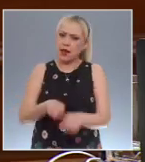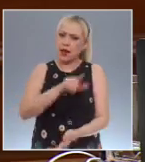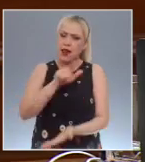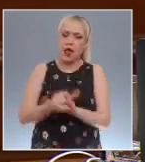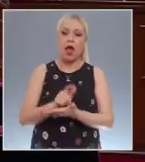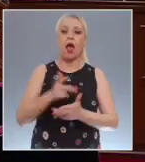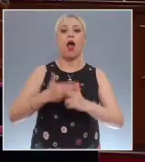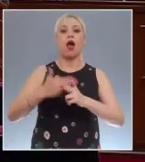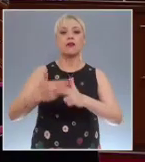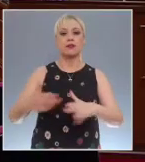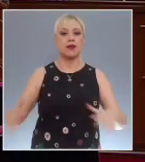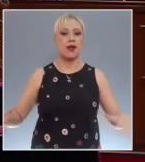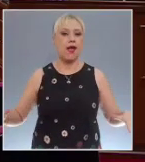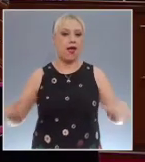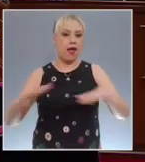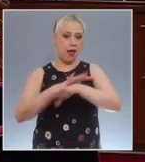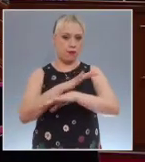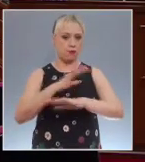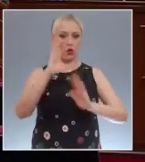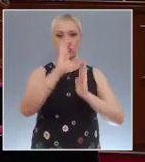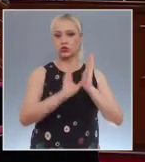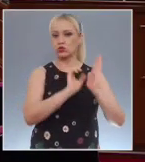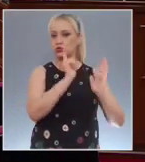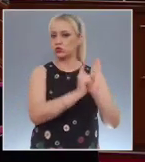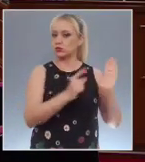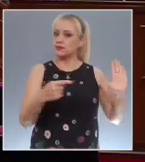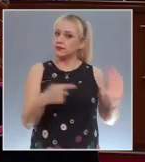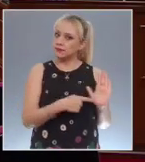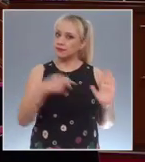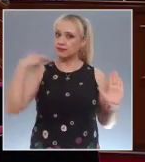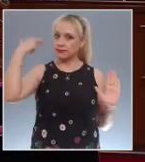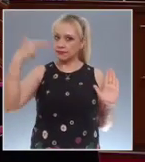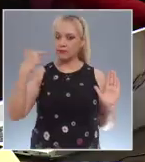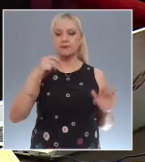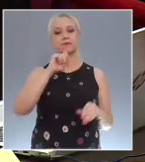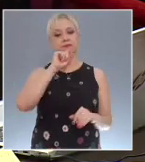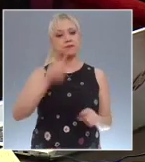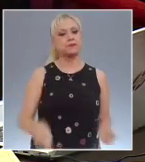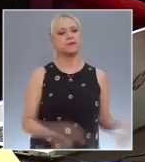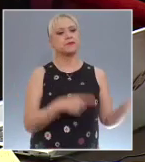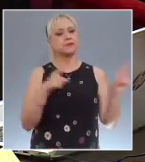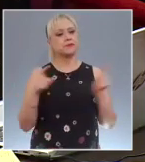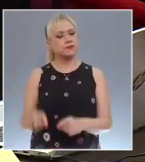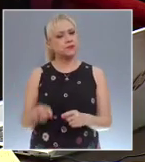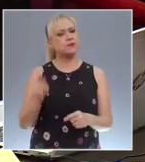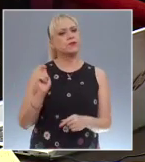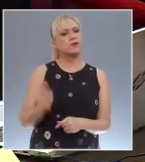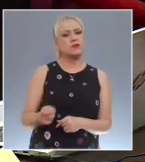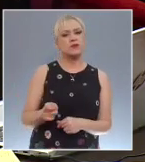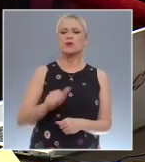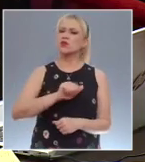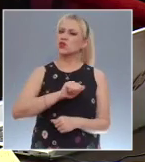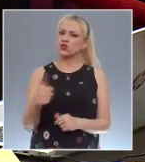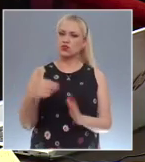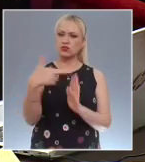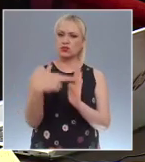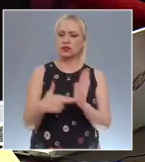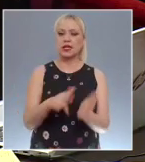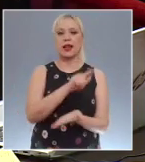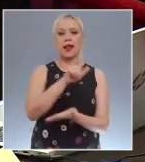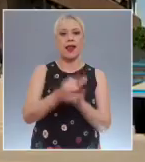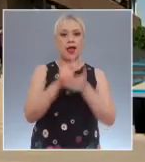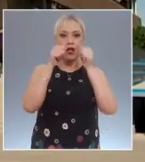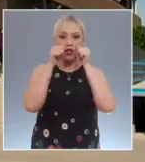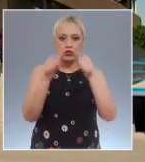constitucional. Al resolver otra acción de inconstitucionalidad, el Pleno invalidó diversas disposiciones de la ley para la atención, protección de los